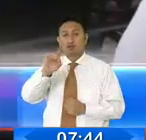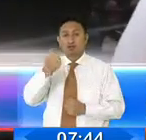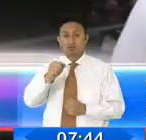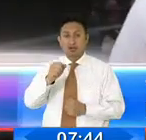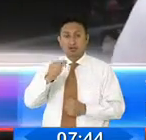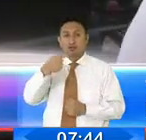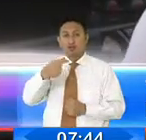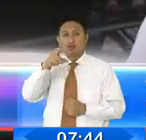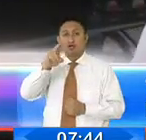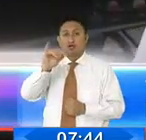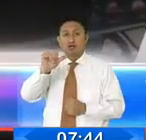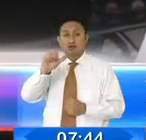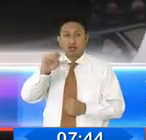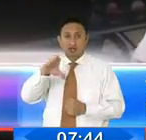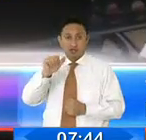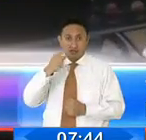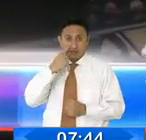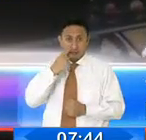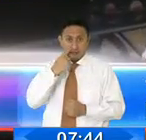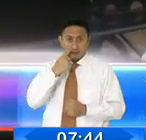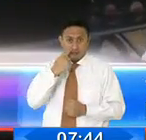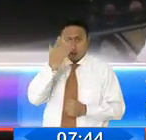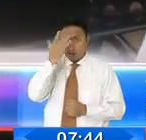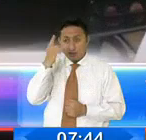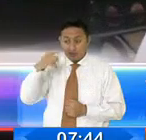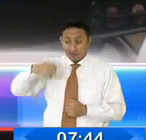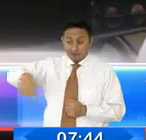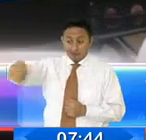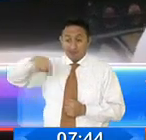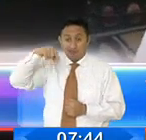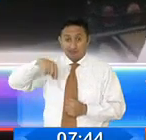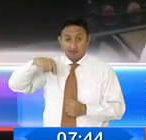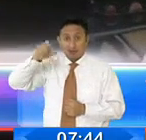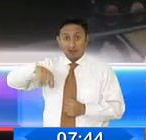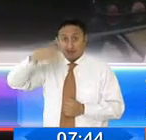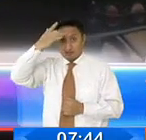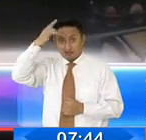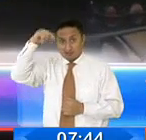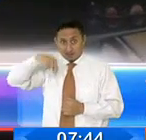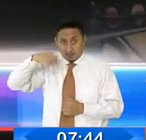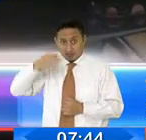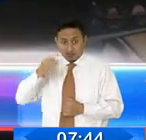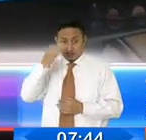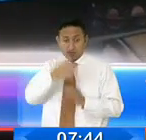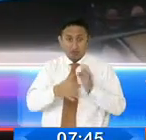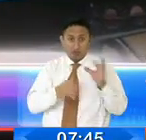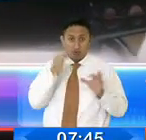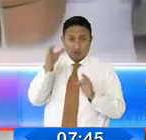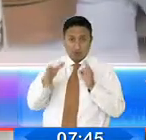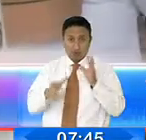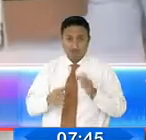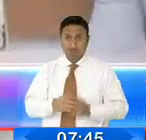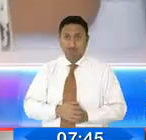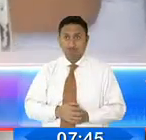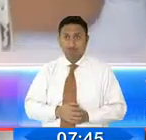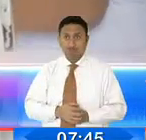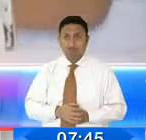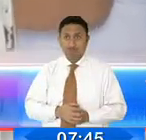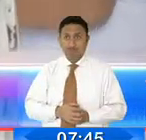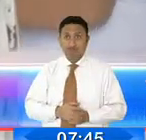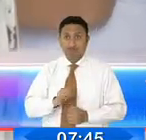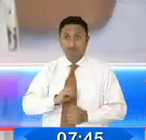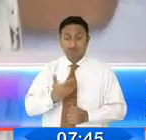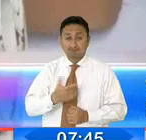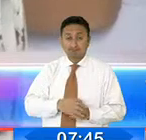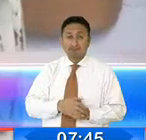porque de ahí han venido los últimos casos de contagios que constan en nuestros registros. Para el efecto se han